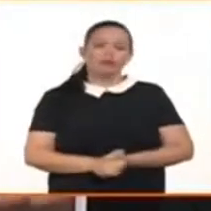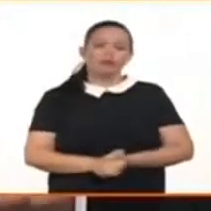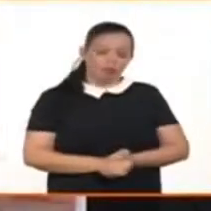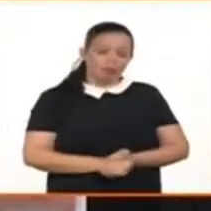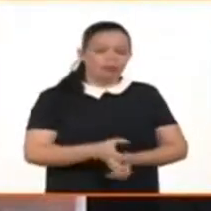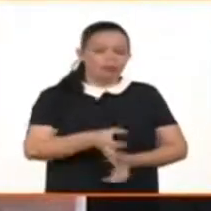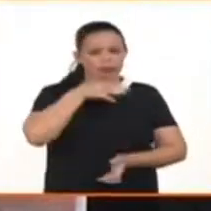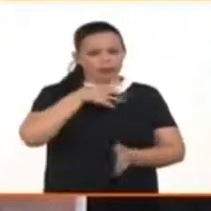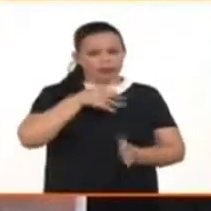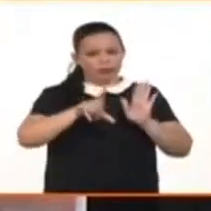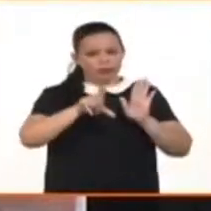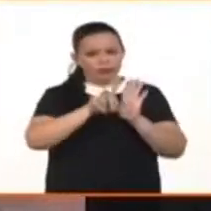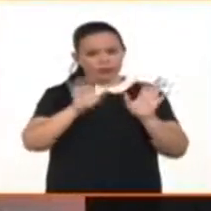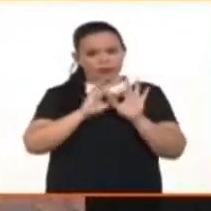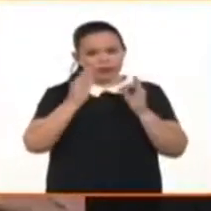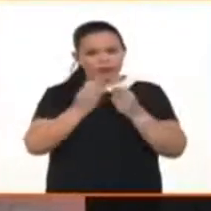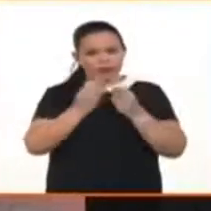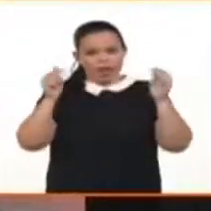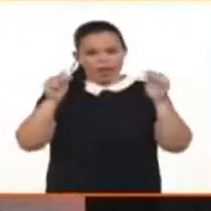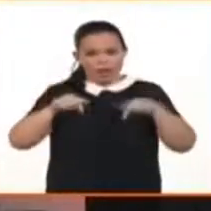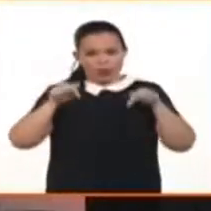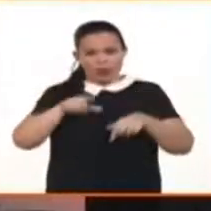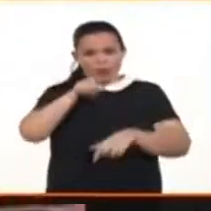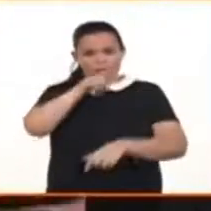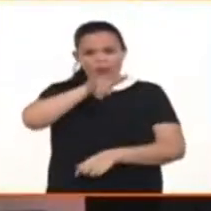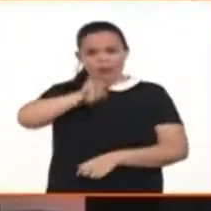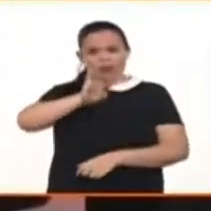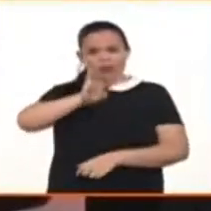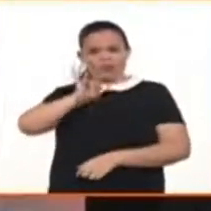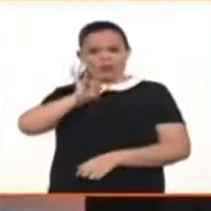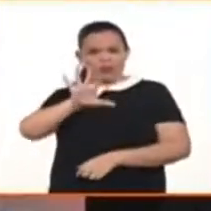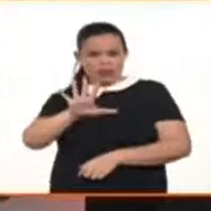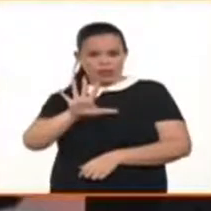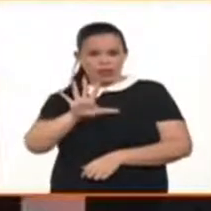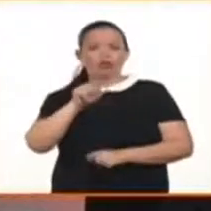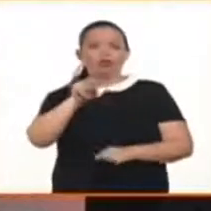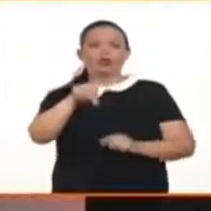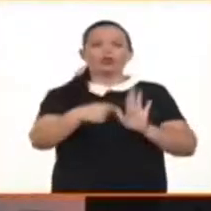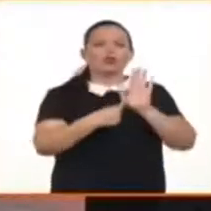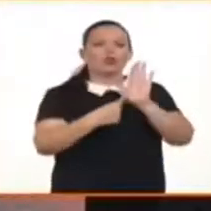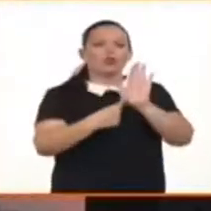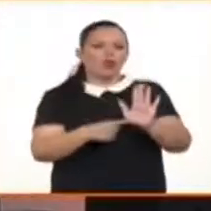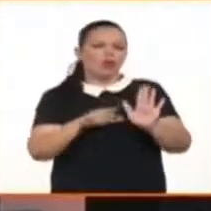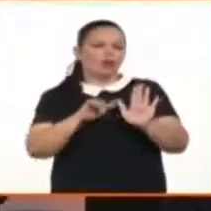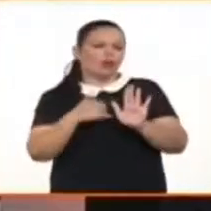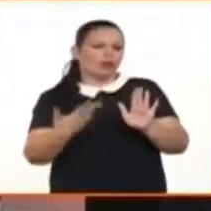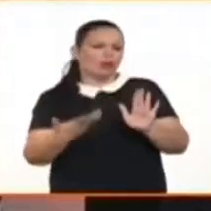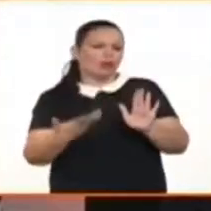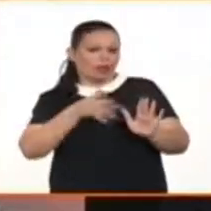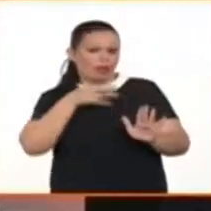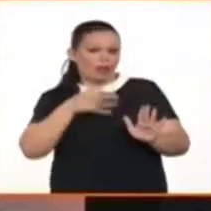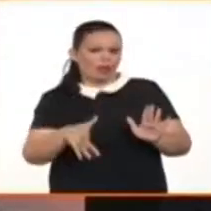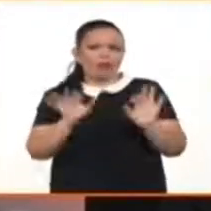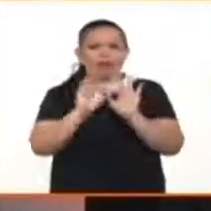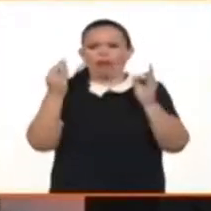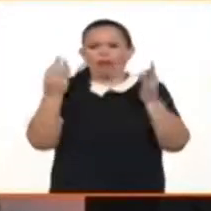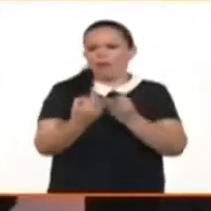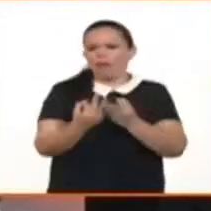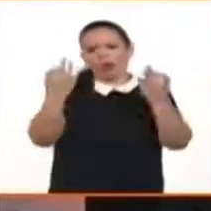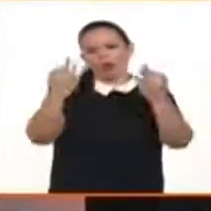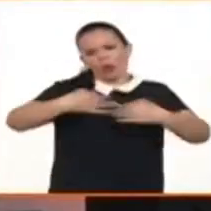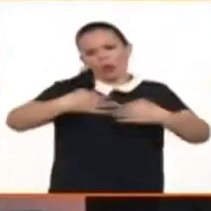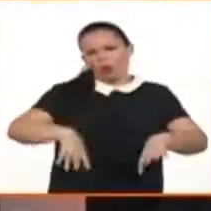momento histórico, también nos está dando, es decir, un modelo familiar de una familia llamada tradicional o clásica,